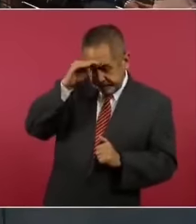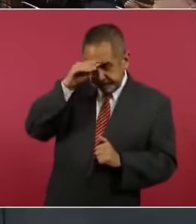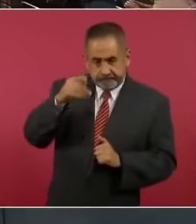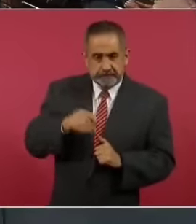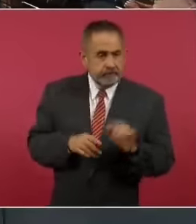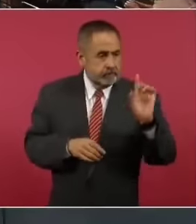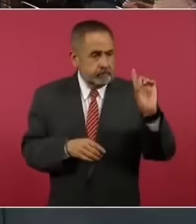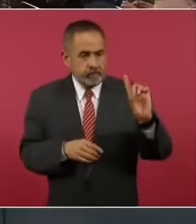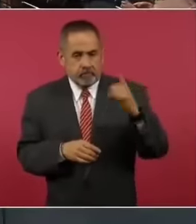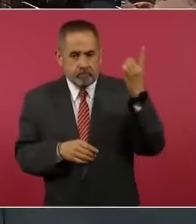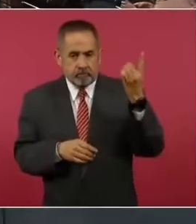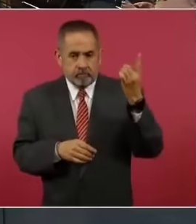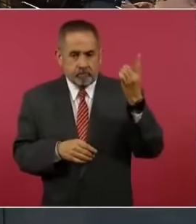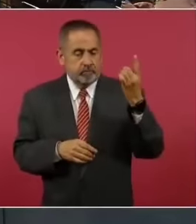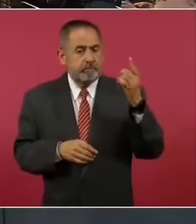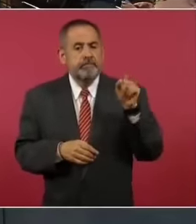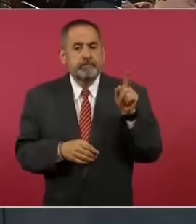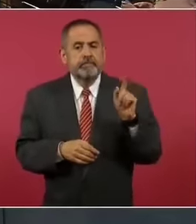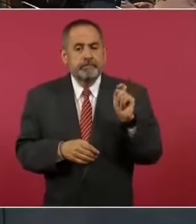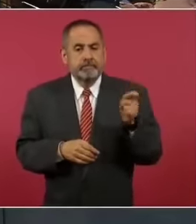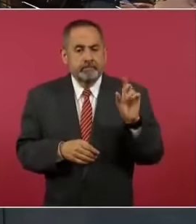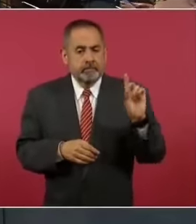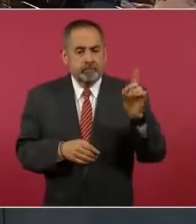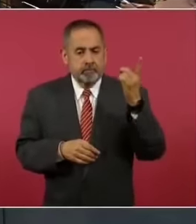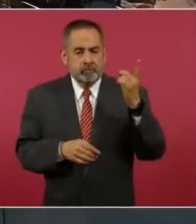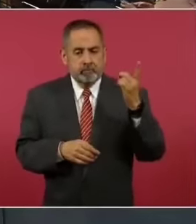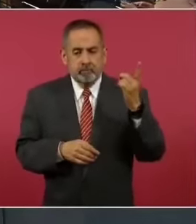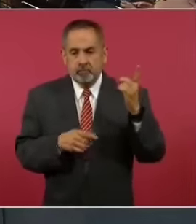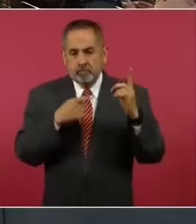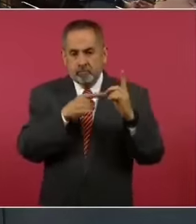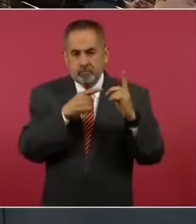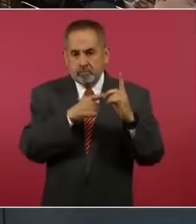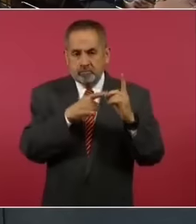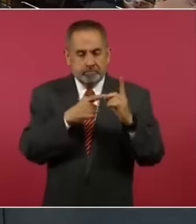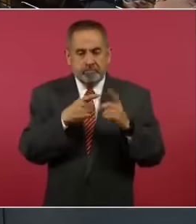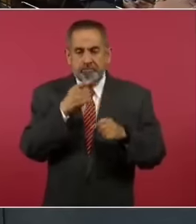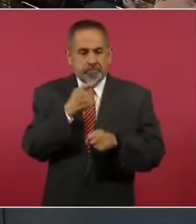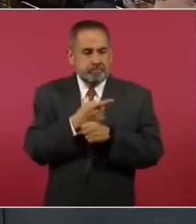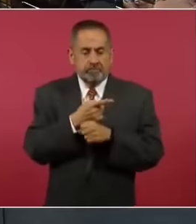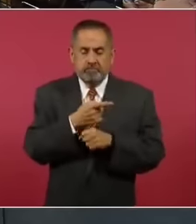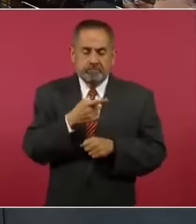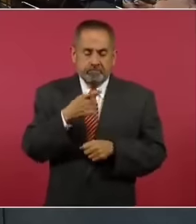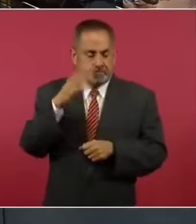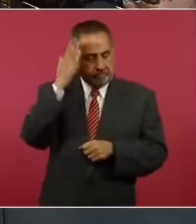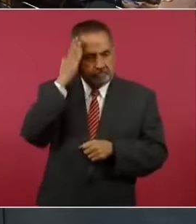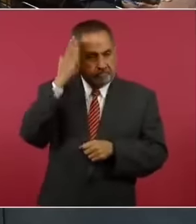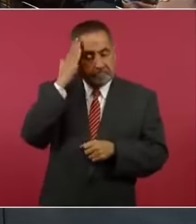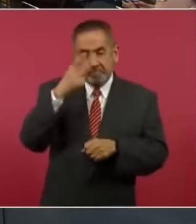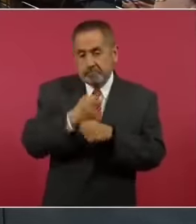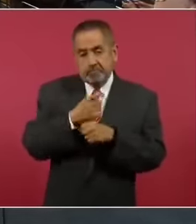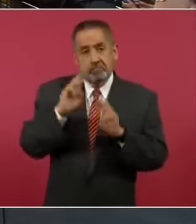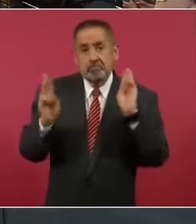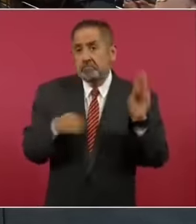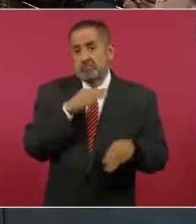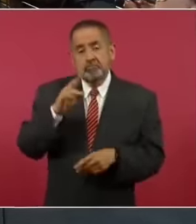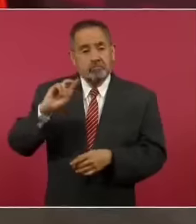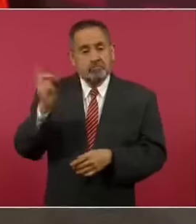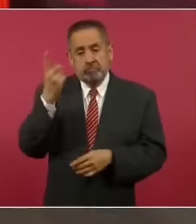dólar como la principal moneda del mundo,